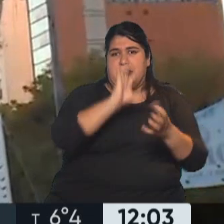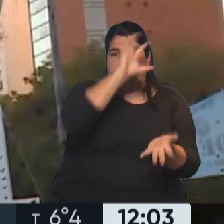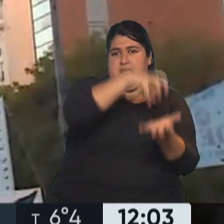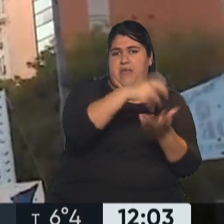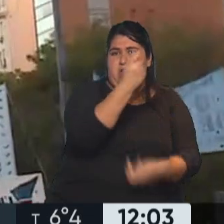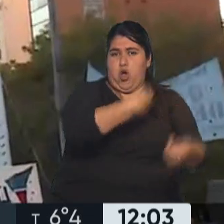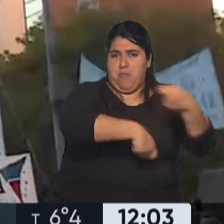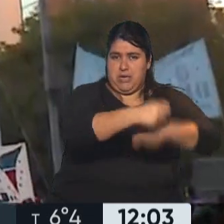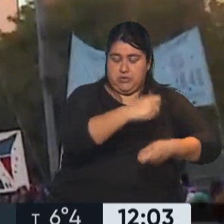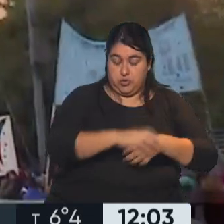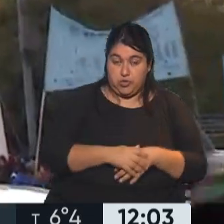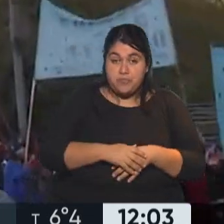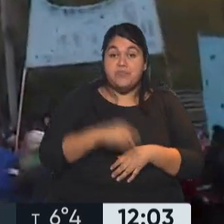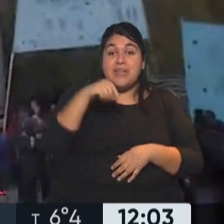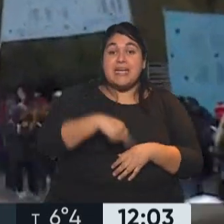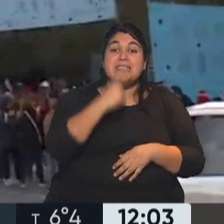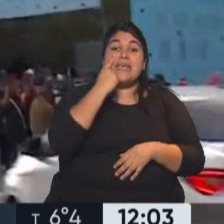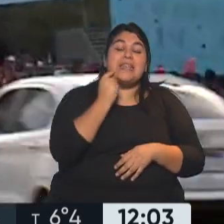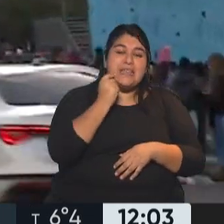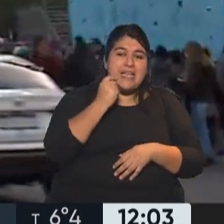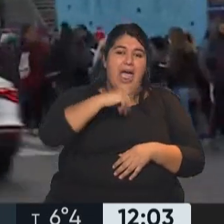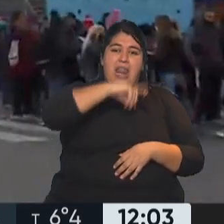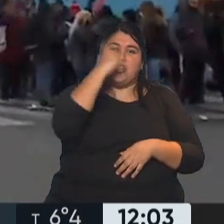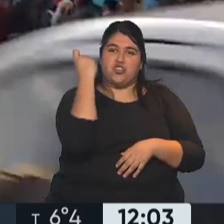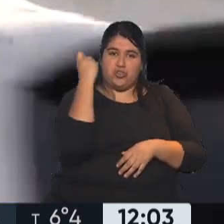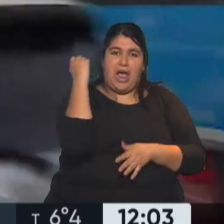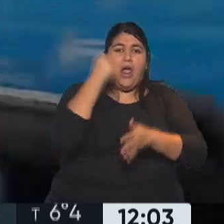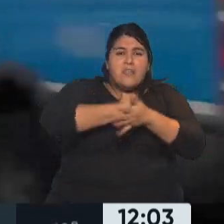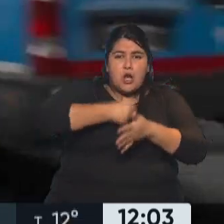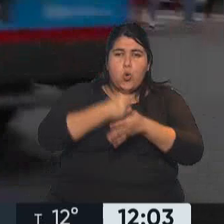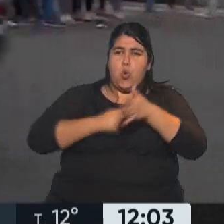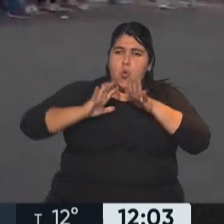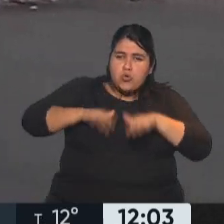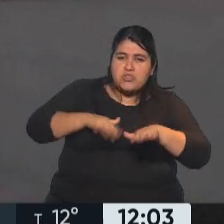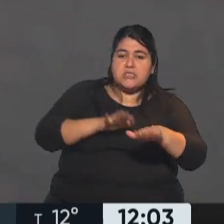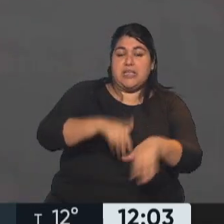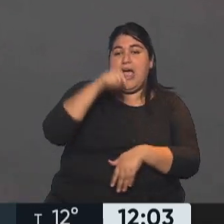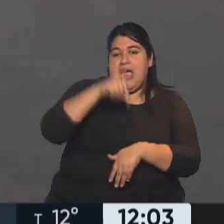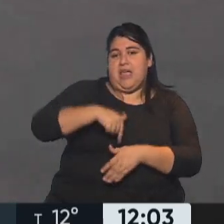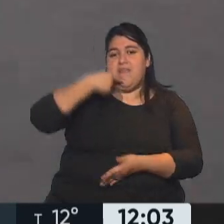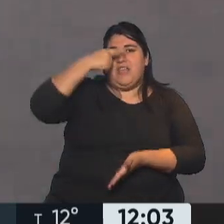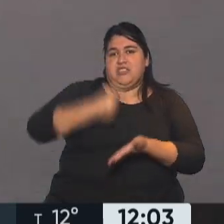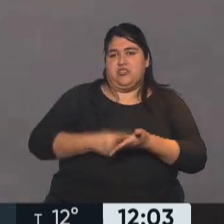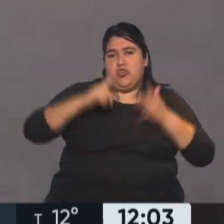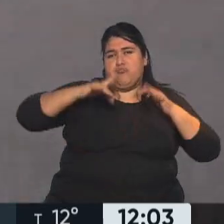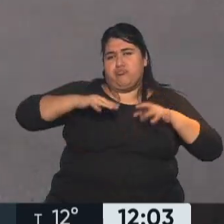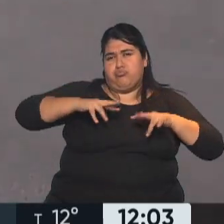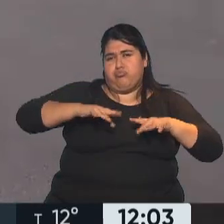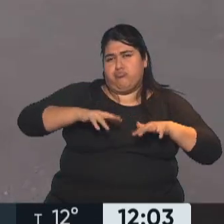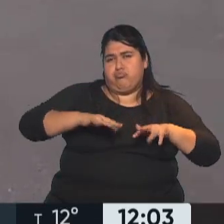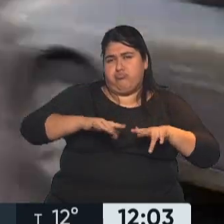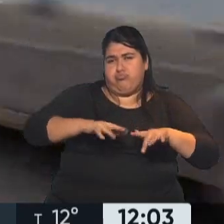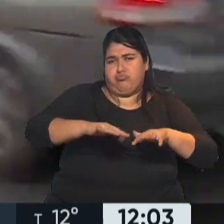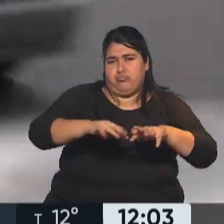Comercio. Recordamos que en esta jornada nacional de lucha, dicen ellos, en este marco harán esta movilización y recordamos que están